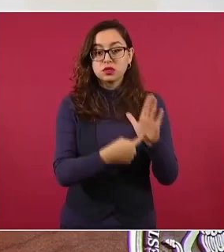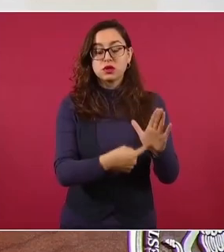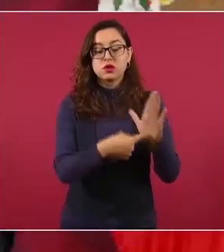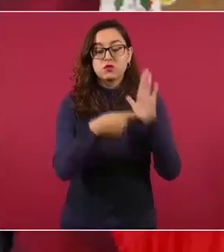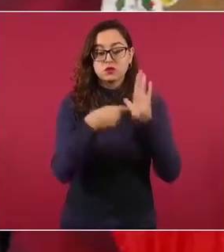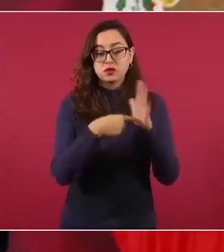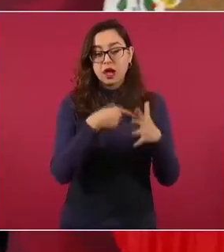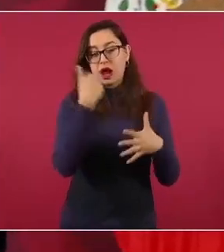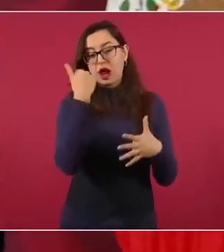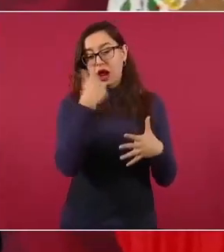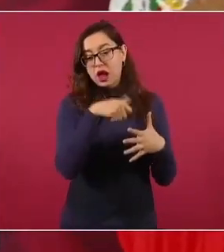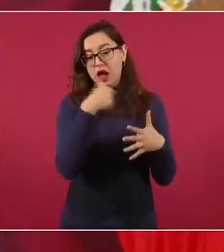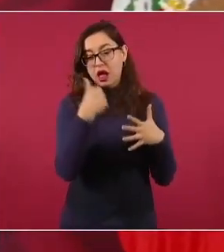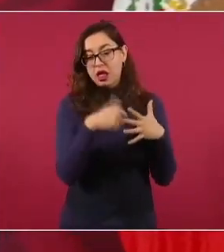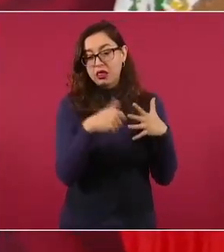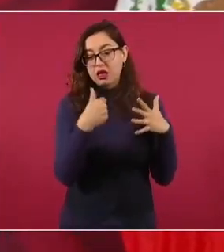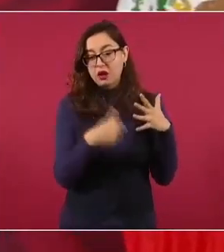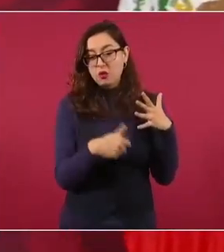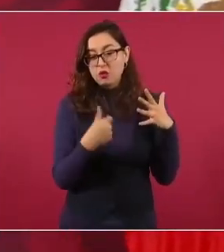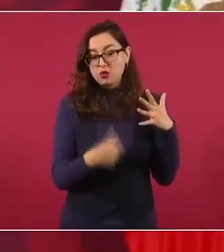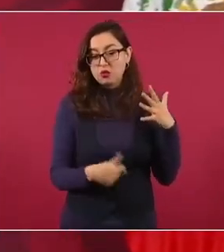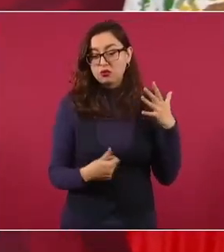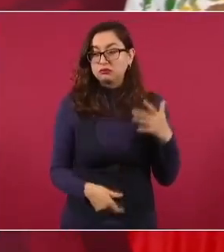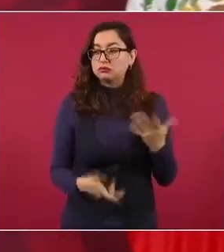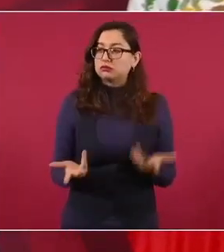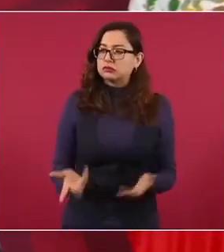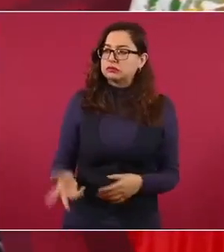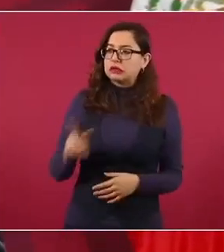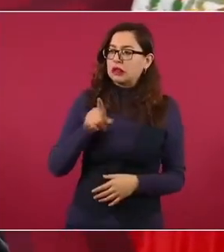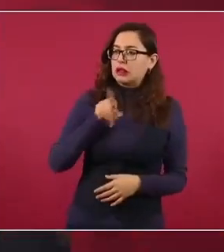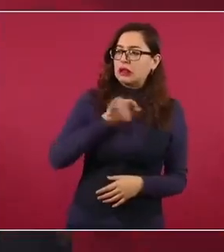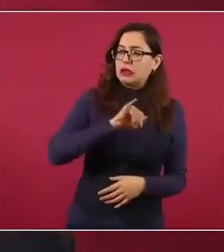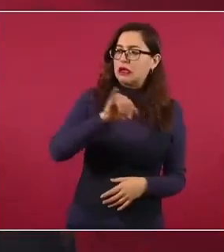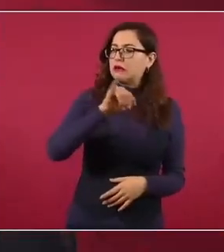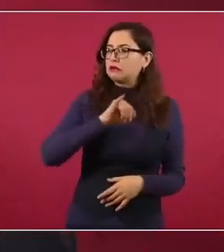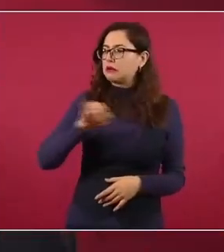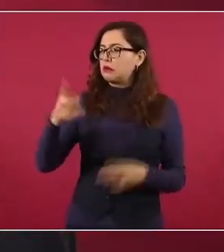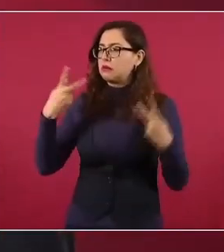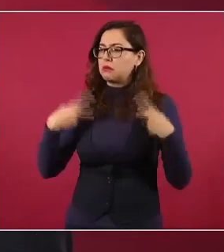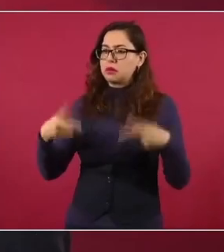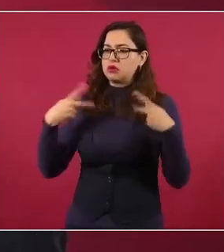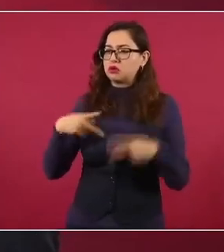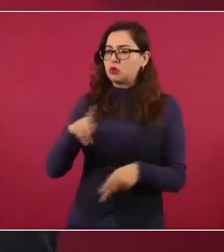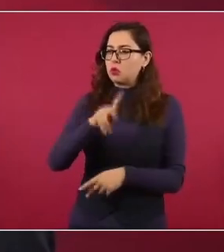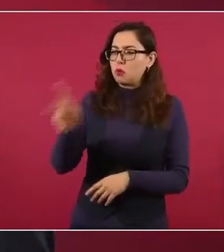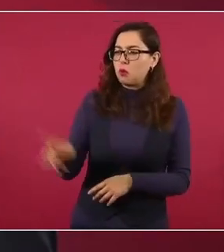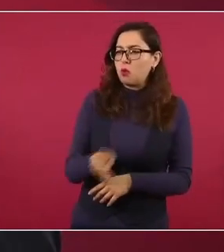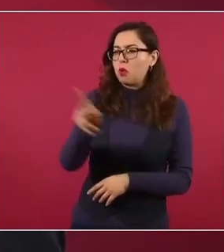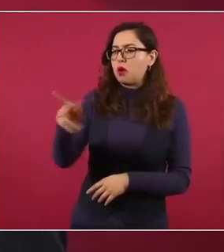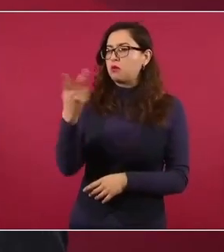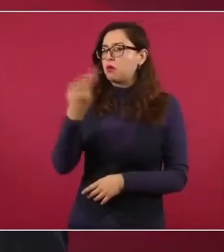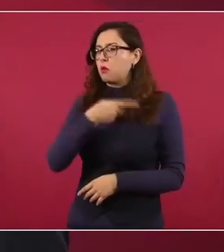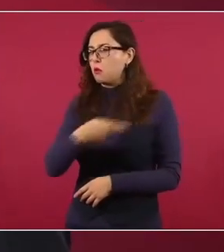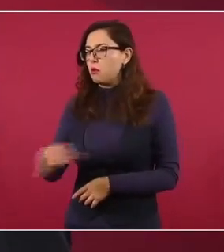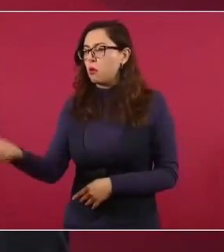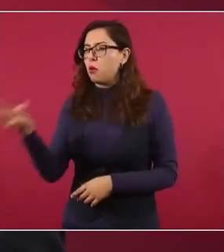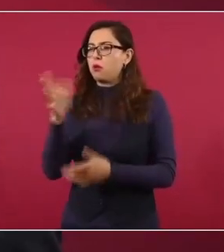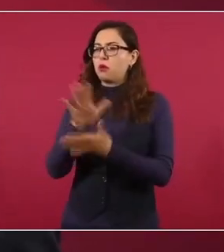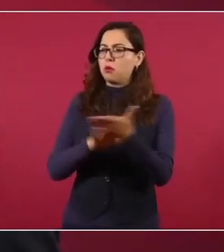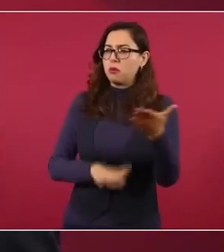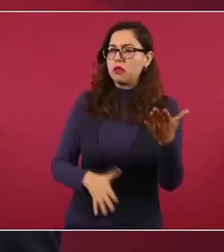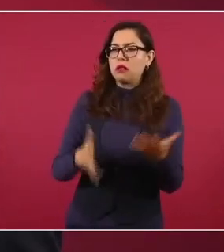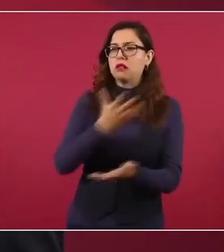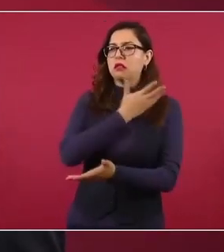de los más necesitados, los olvidados, los humillados.